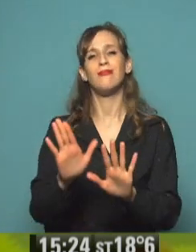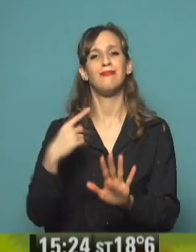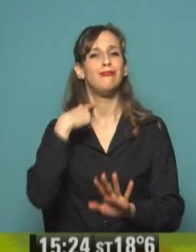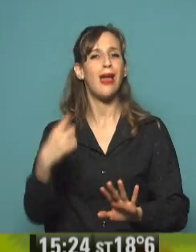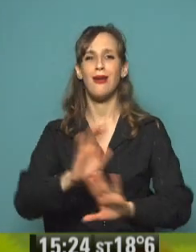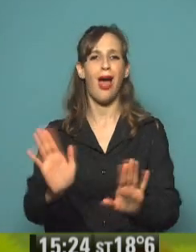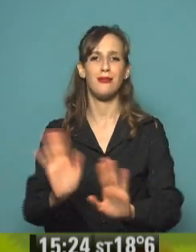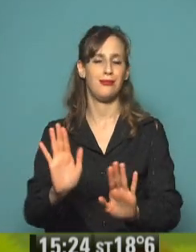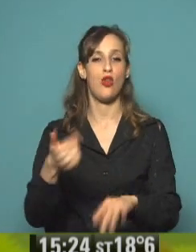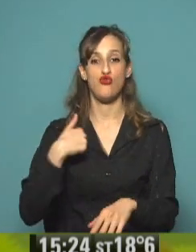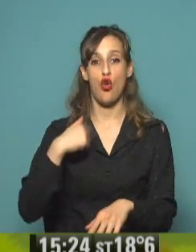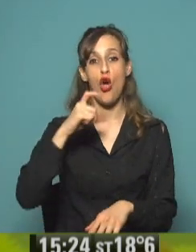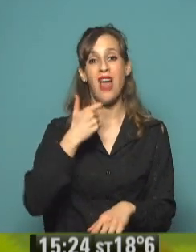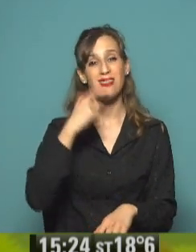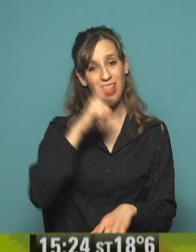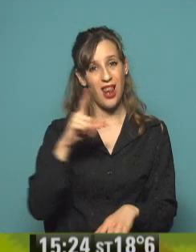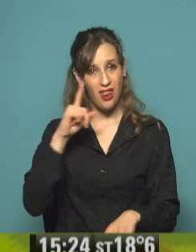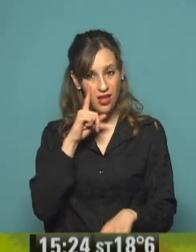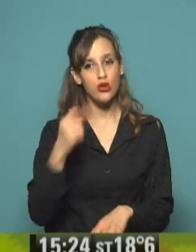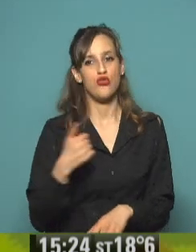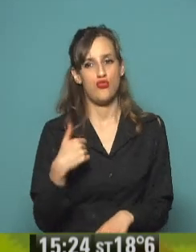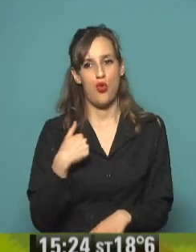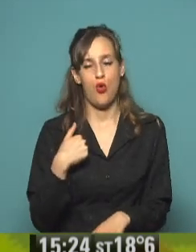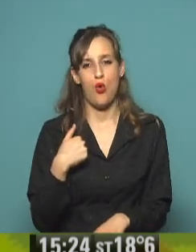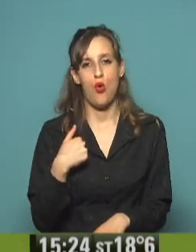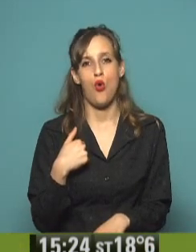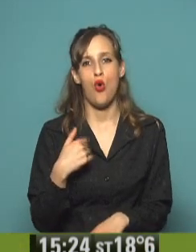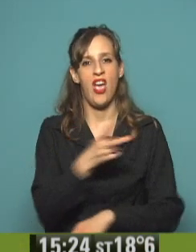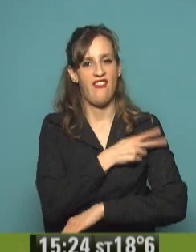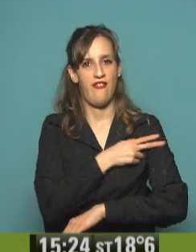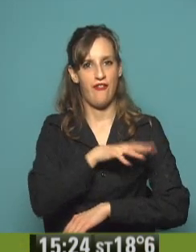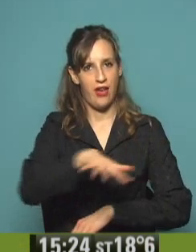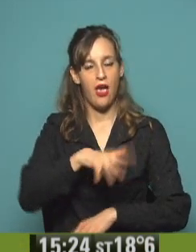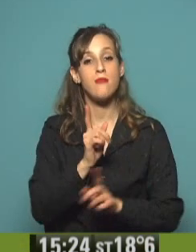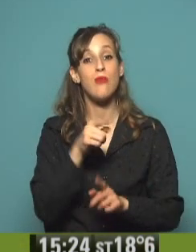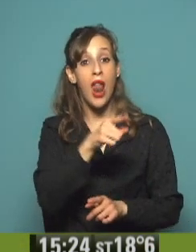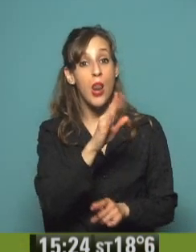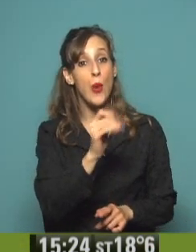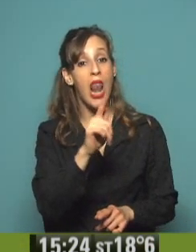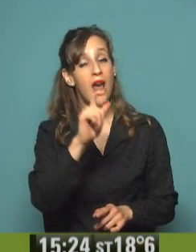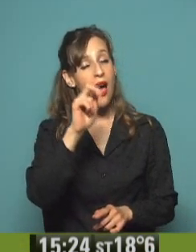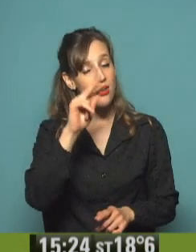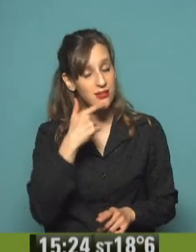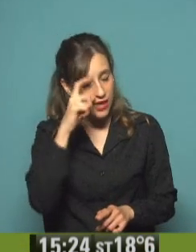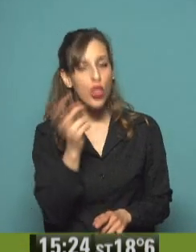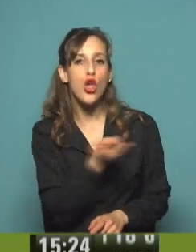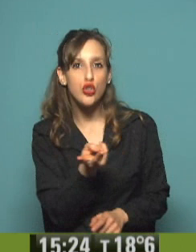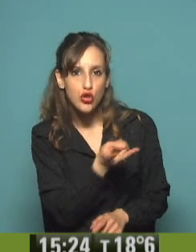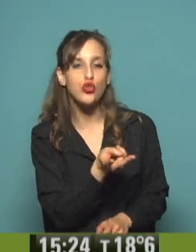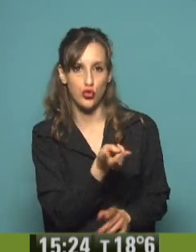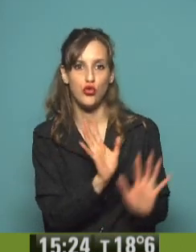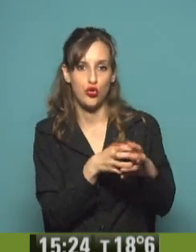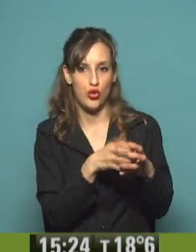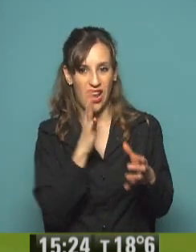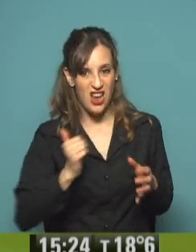soy Castelli, vocal de la primera junta de gobierno y jefe de esta honorable expedición. Él es Valcarce y somos el Ejército Auxiliar del Perú. ¿En